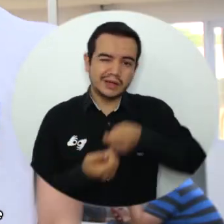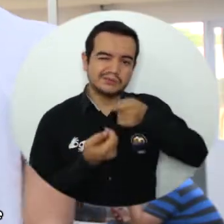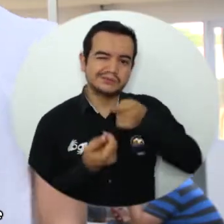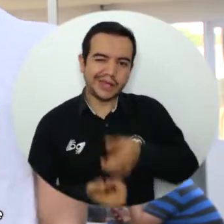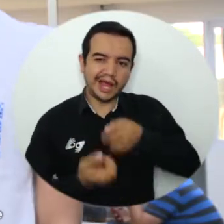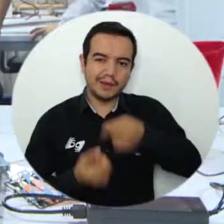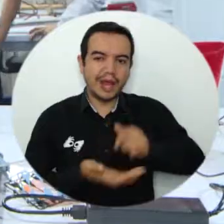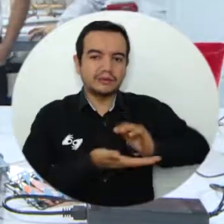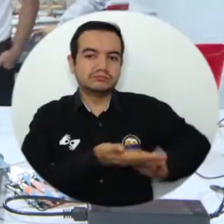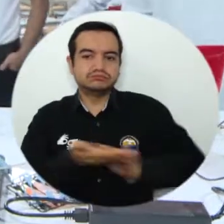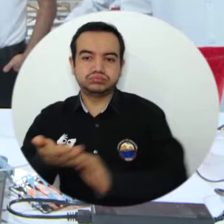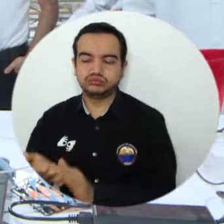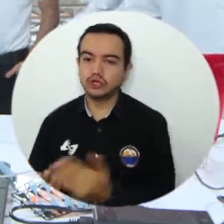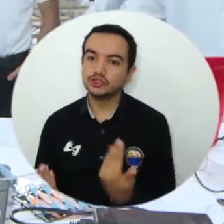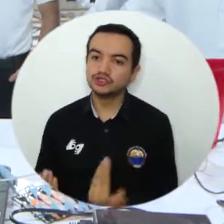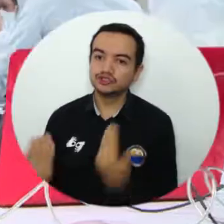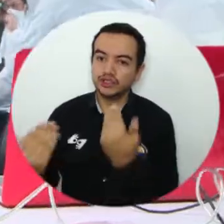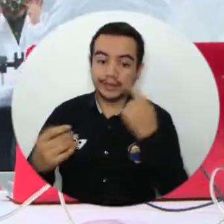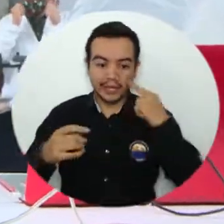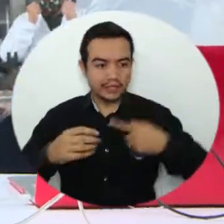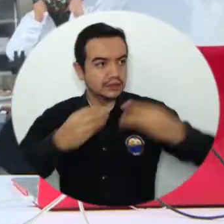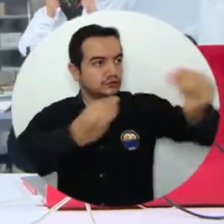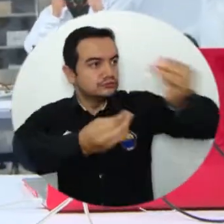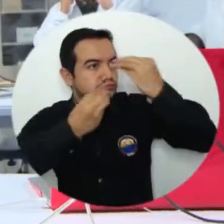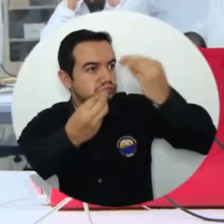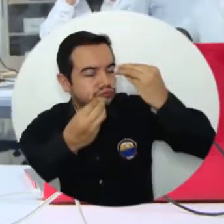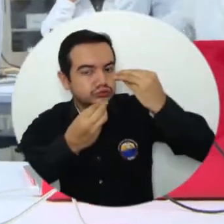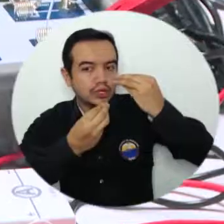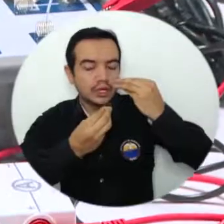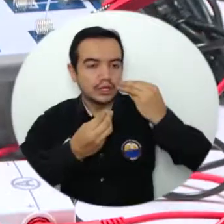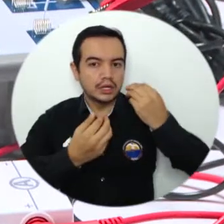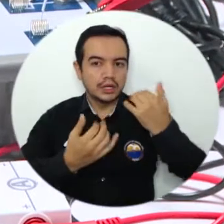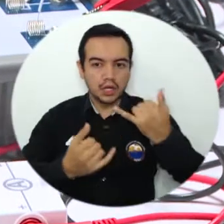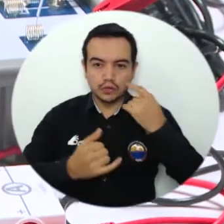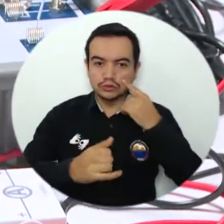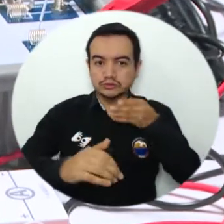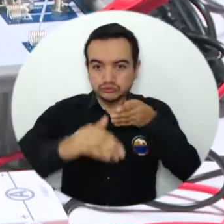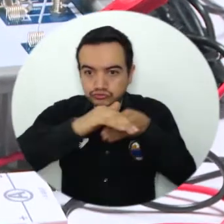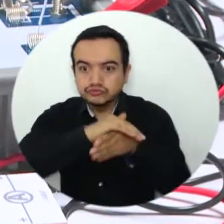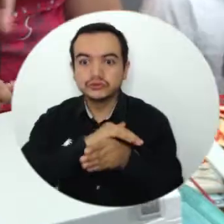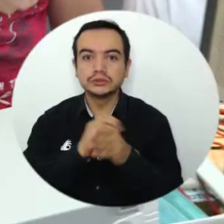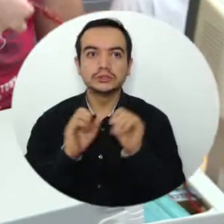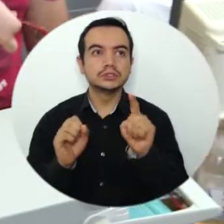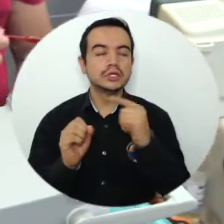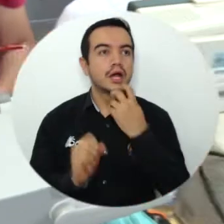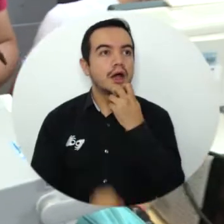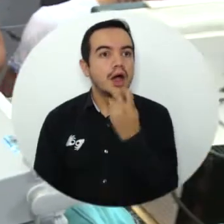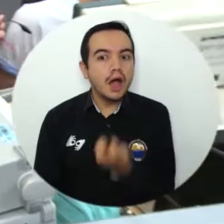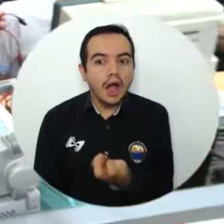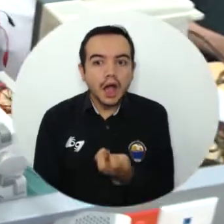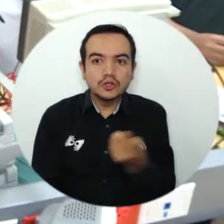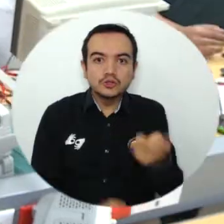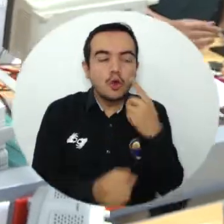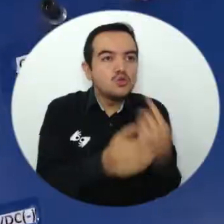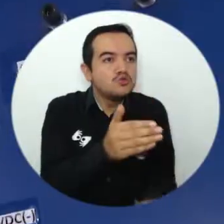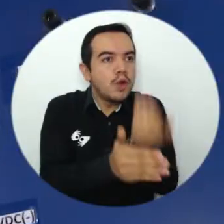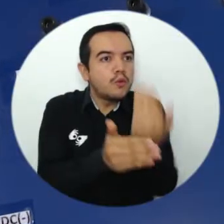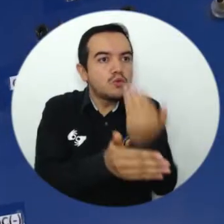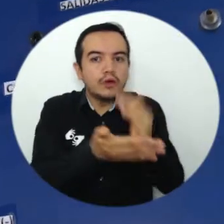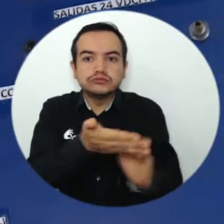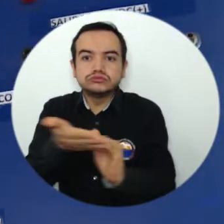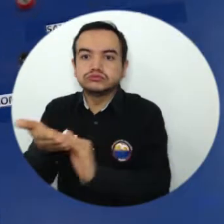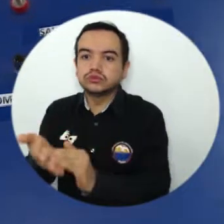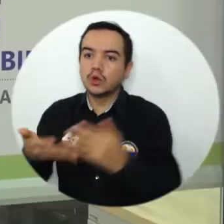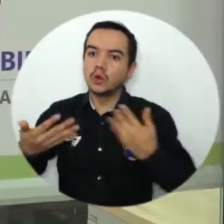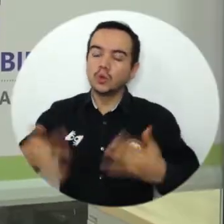a formarnos, a prepararnos para el futuro. La universidad me sorprendió cuando actualizó de paso los equipos, me parece increíble. La adecuación